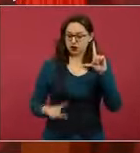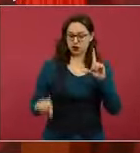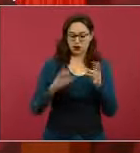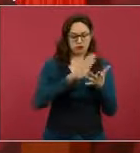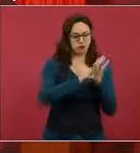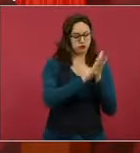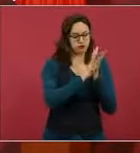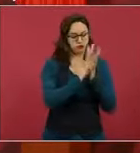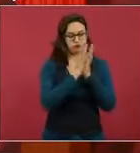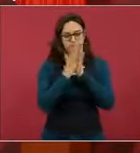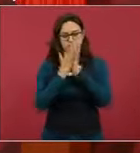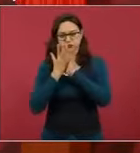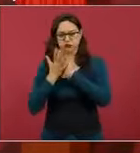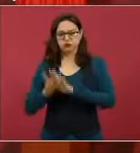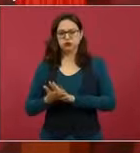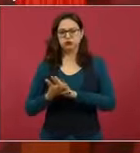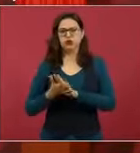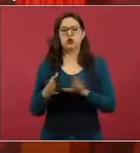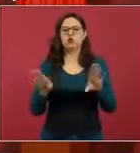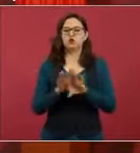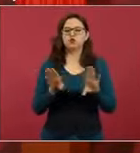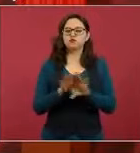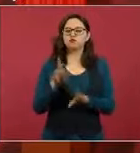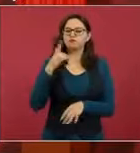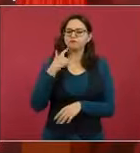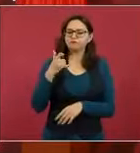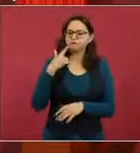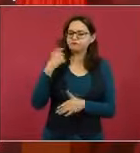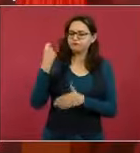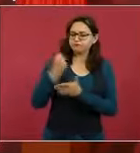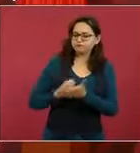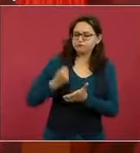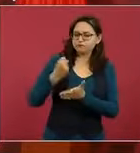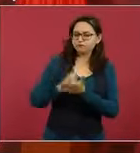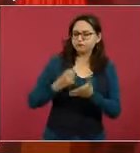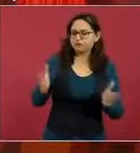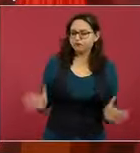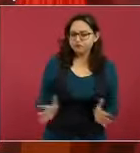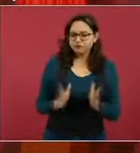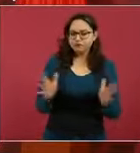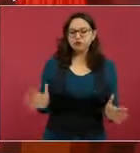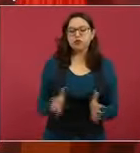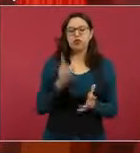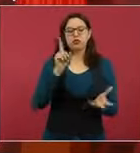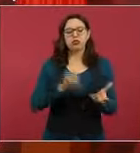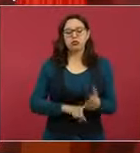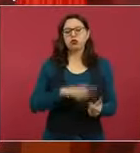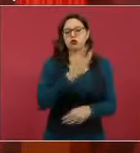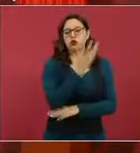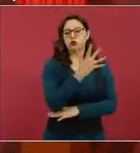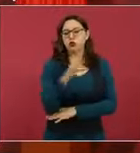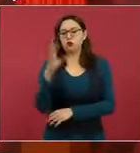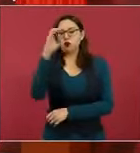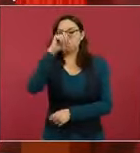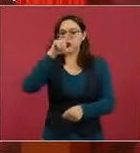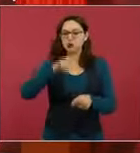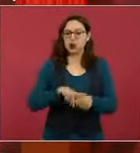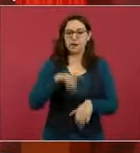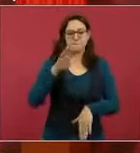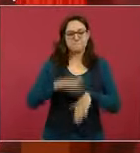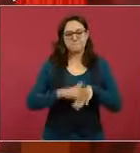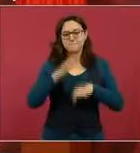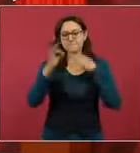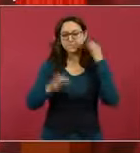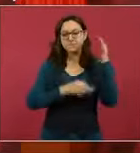de impulsar e integrar la diversidad biológica y cultural del Bosque de Chapultepec. La iniciativa